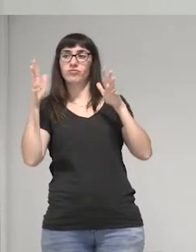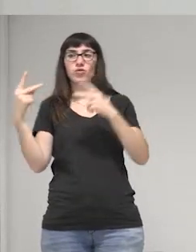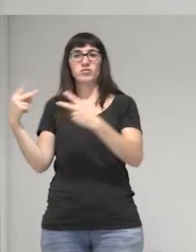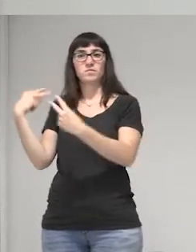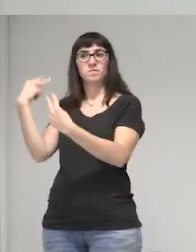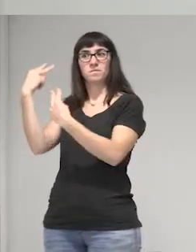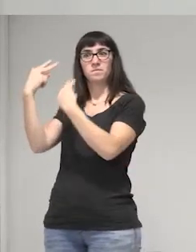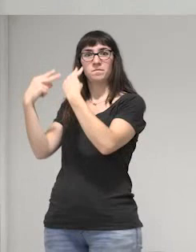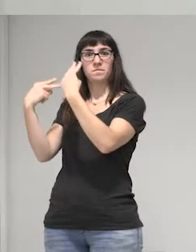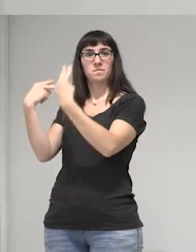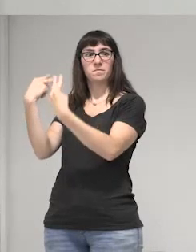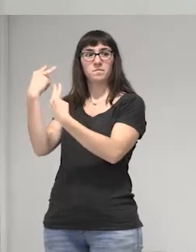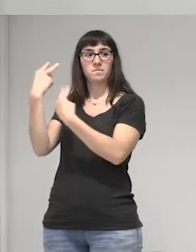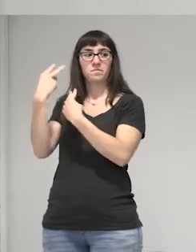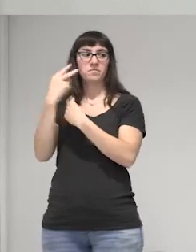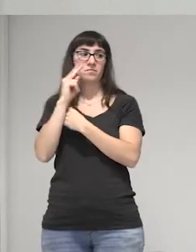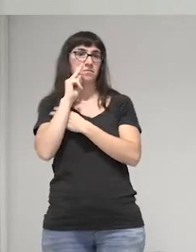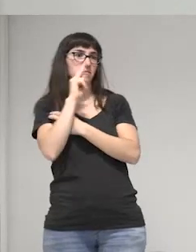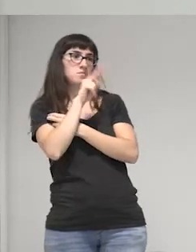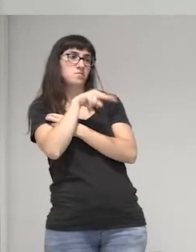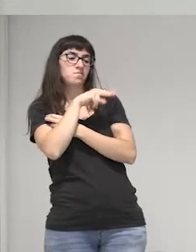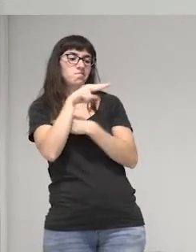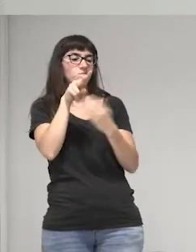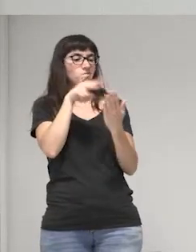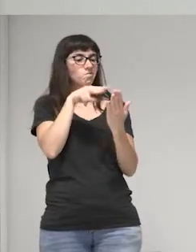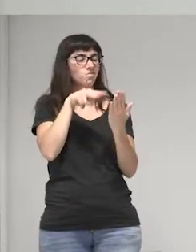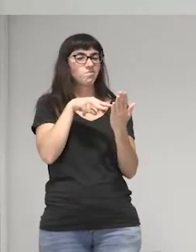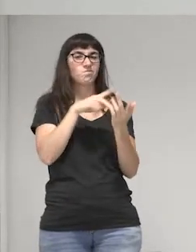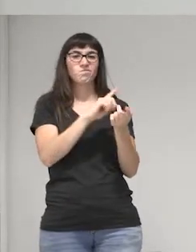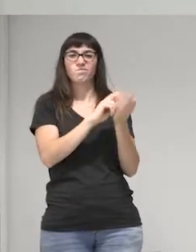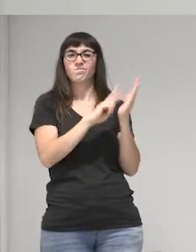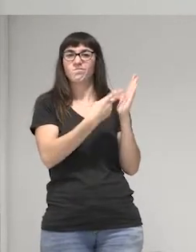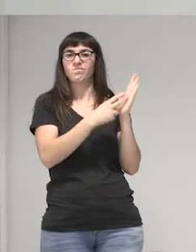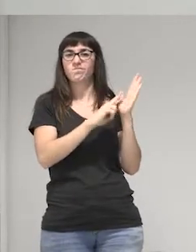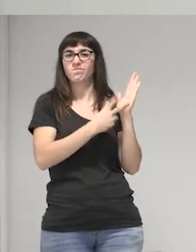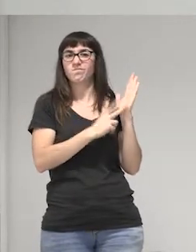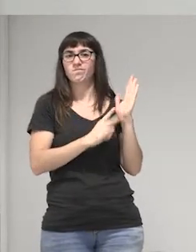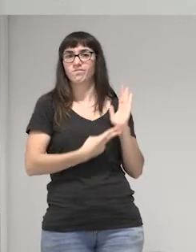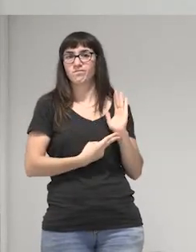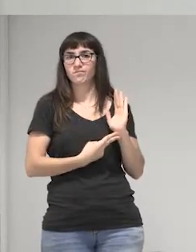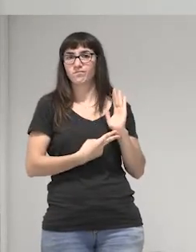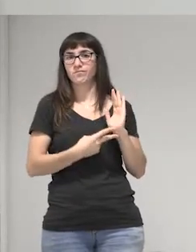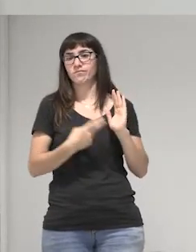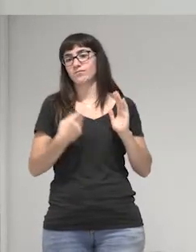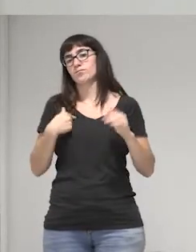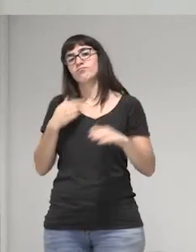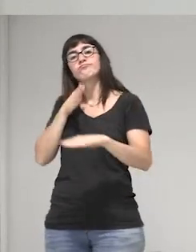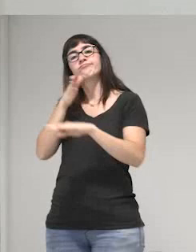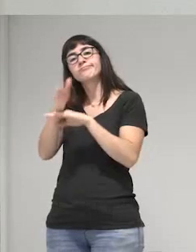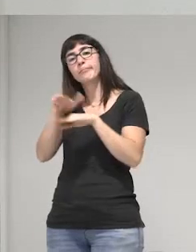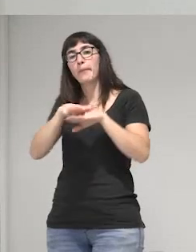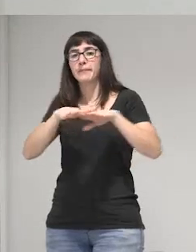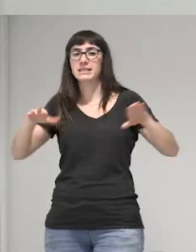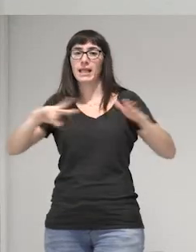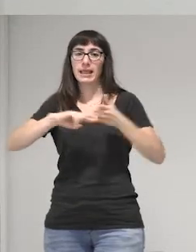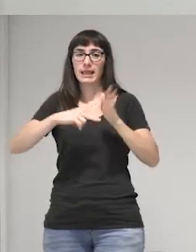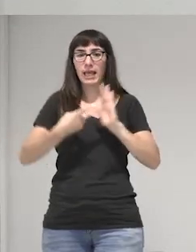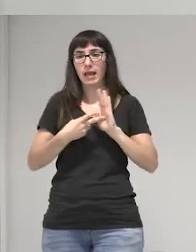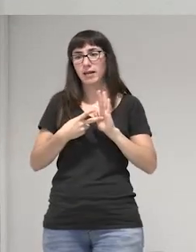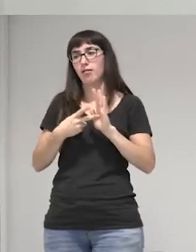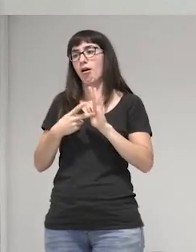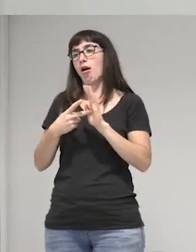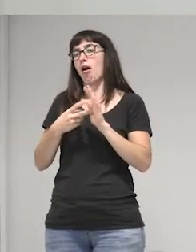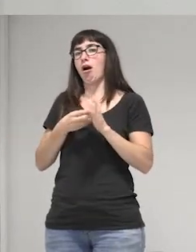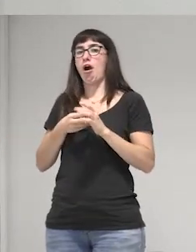y nos hacían cambios nos íbamos a nuestras reuniones como mesa técnica y a despotricarnos